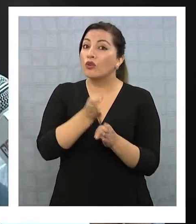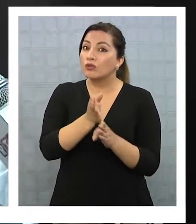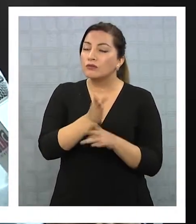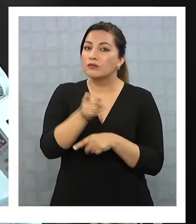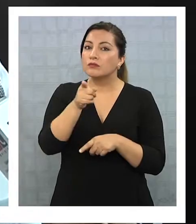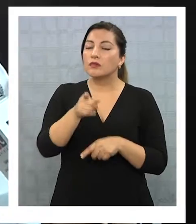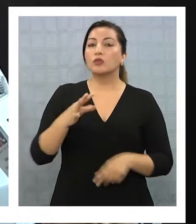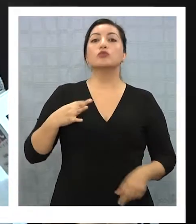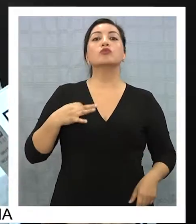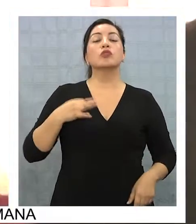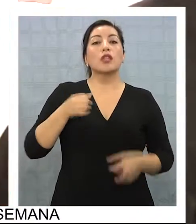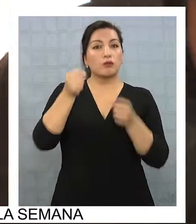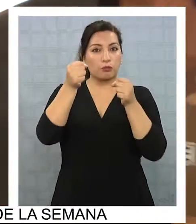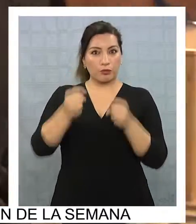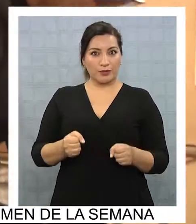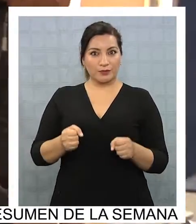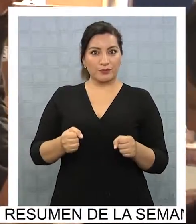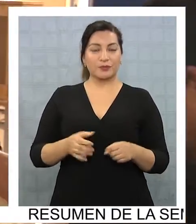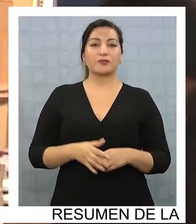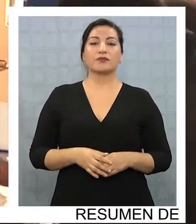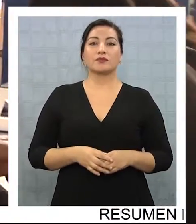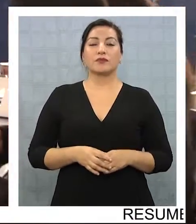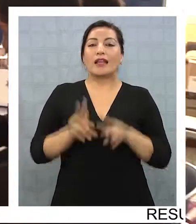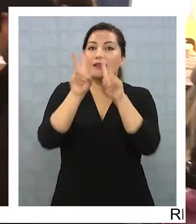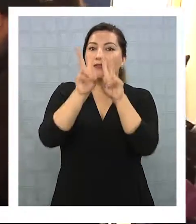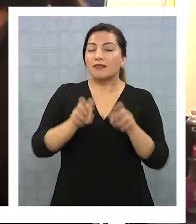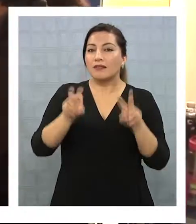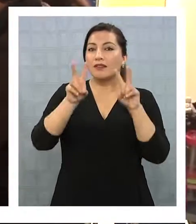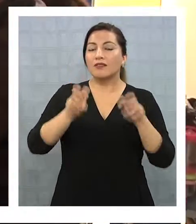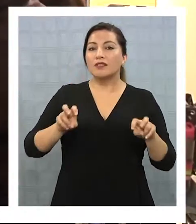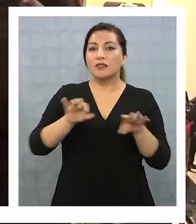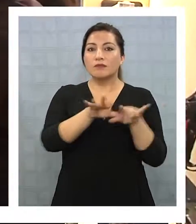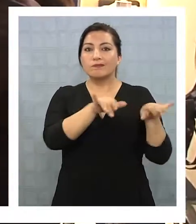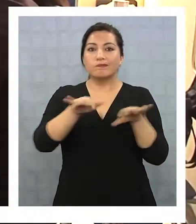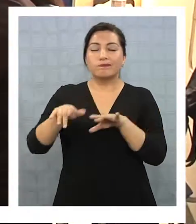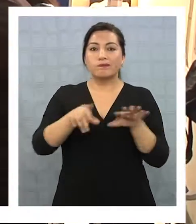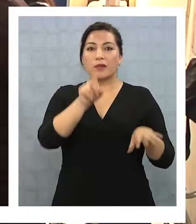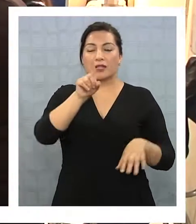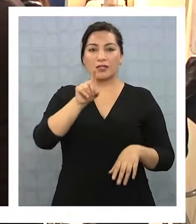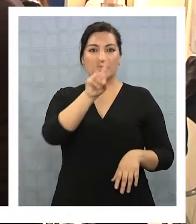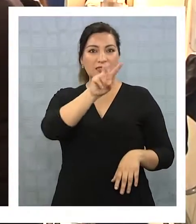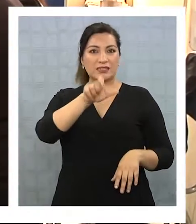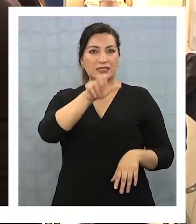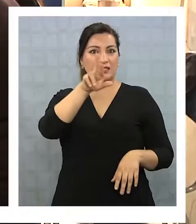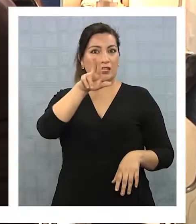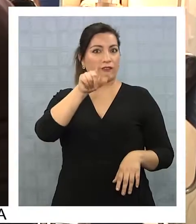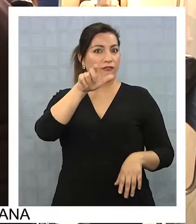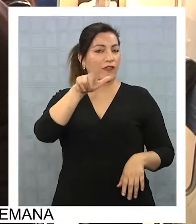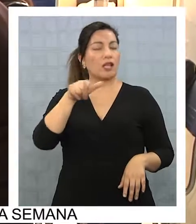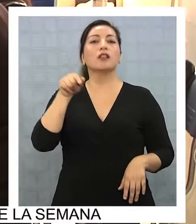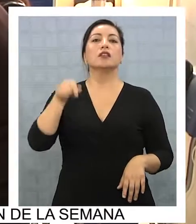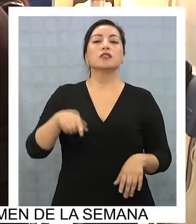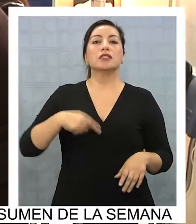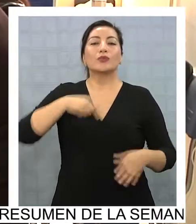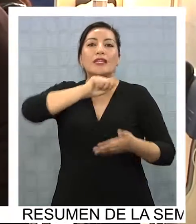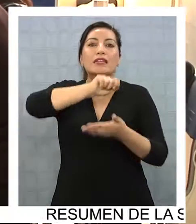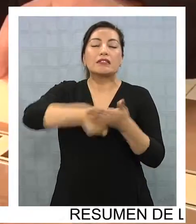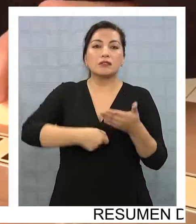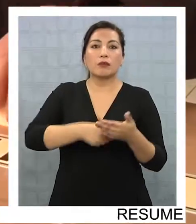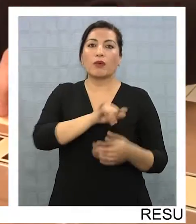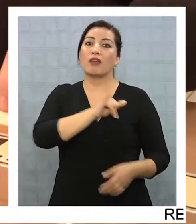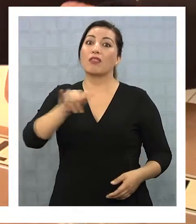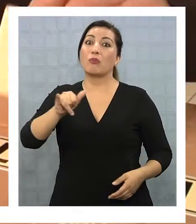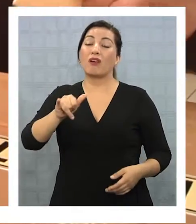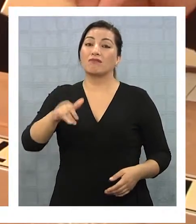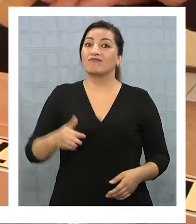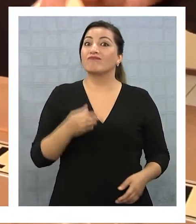ciudadanos puedan revisar en la página web del CERVEL su inscripción para no tener problemas